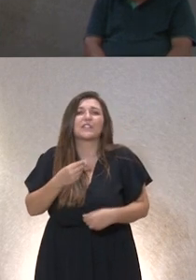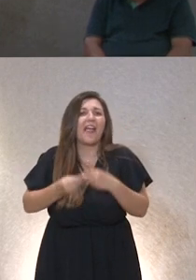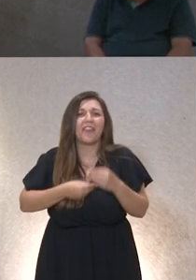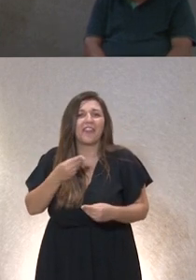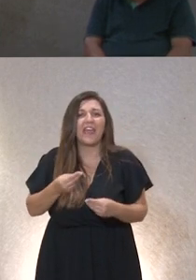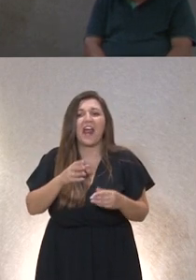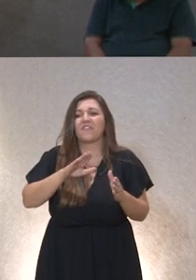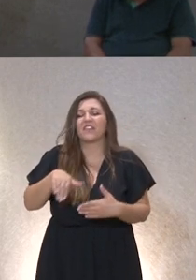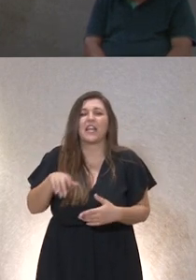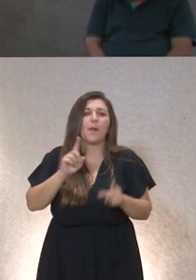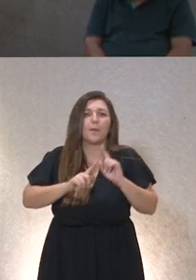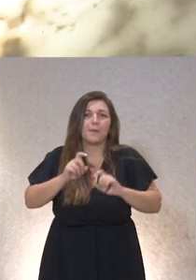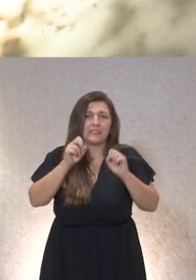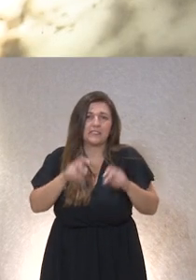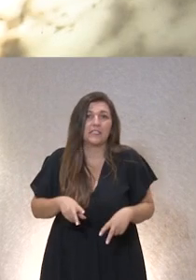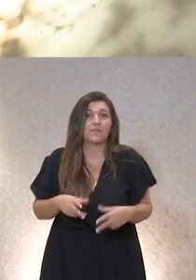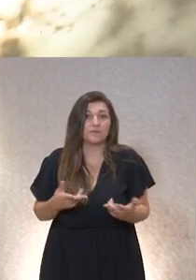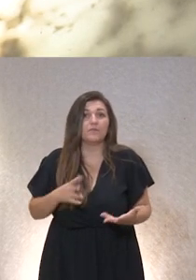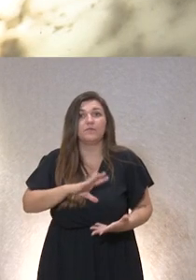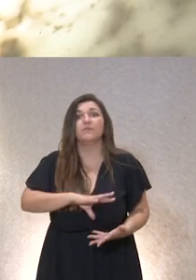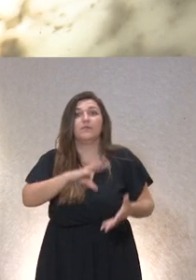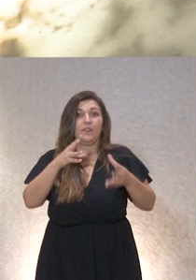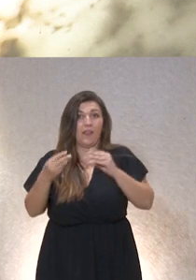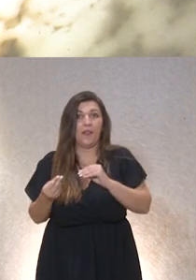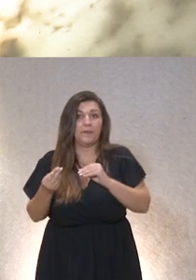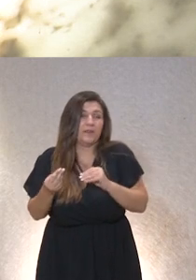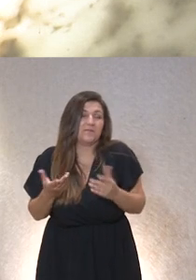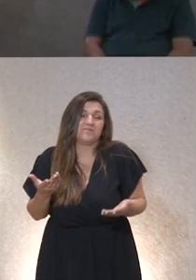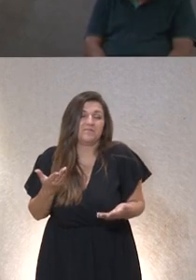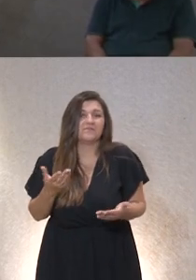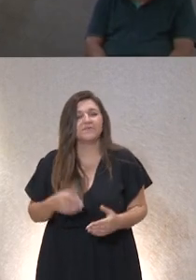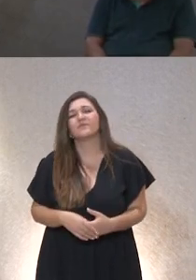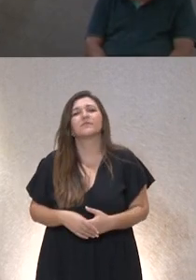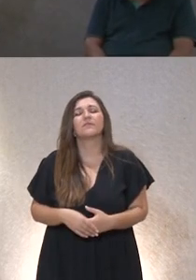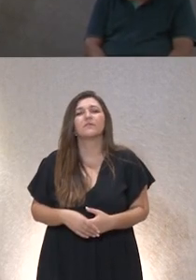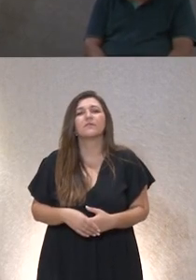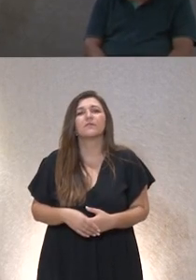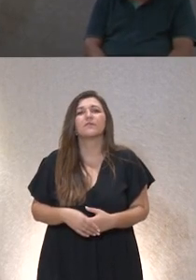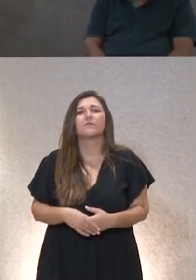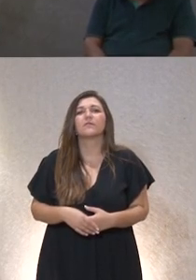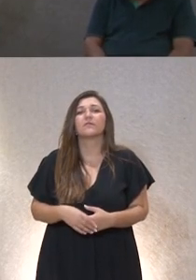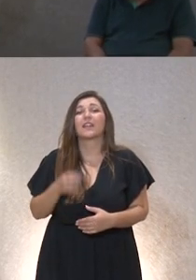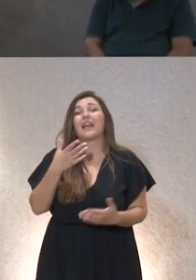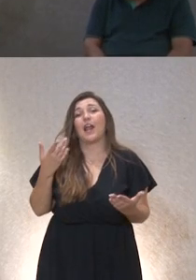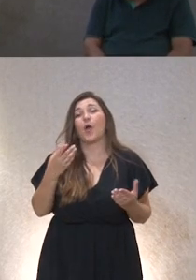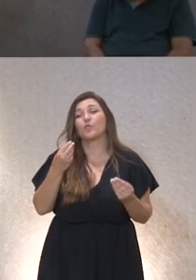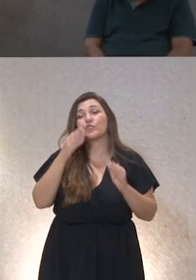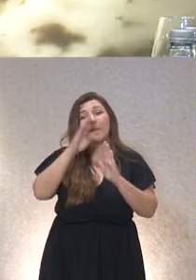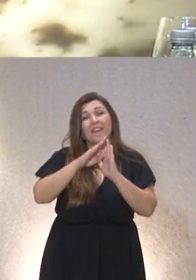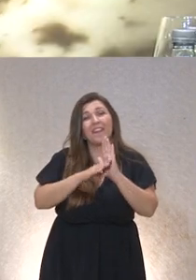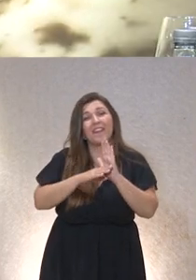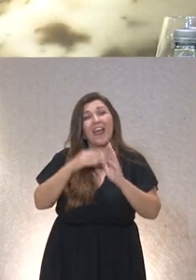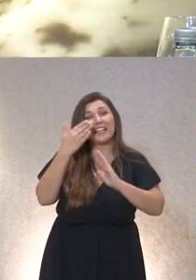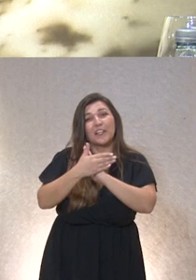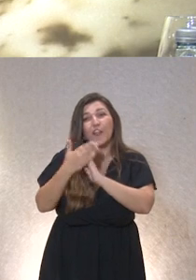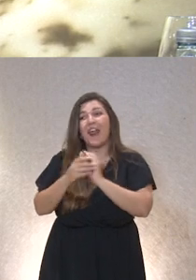no había ningún problema y entonces bueno pues un poco un poco hasta ahí me llama la atención que por lo tanto muchas de estas restricciones no son solo por